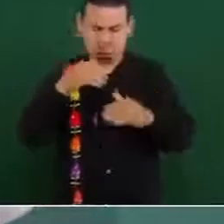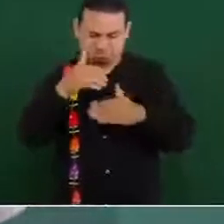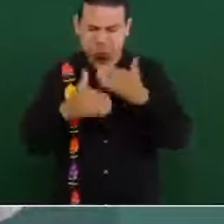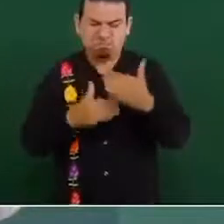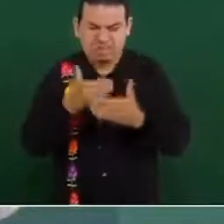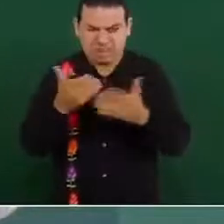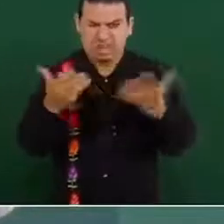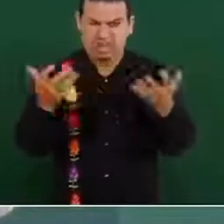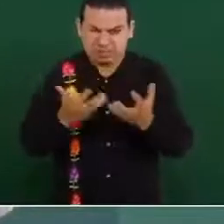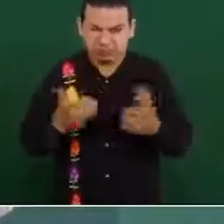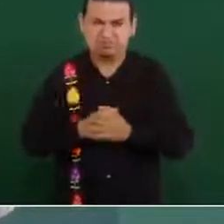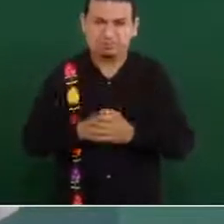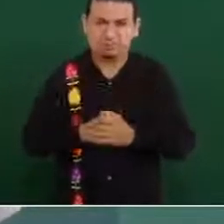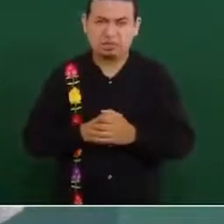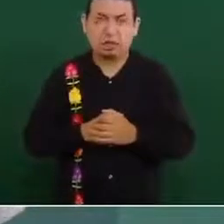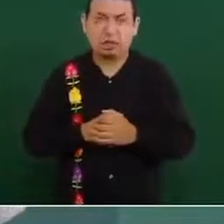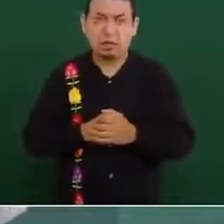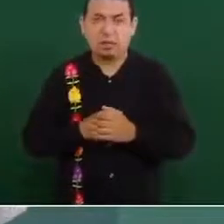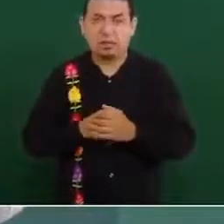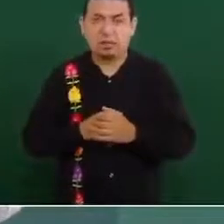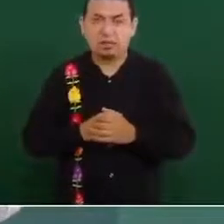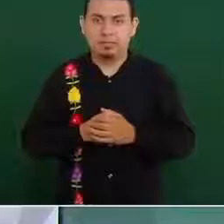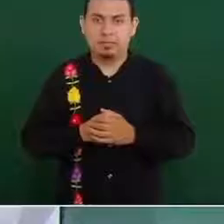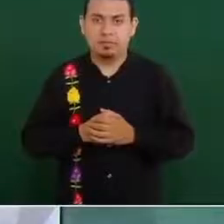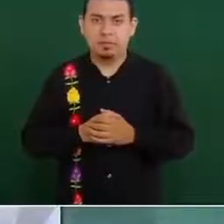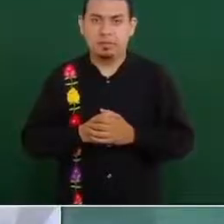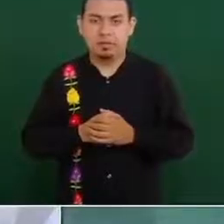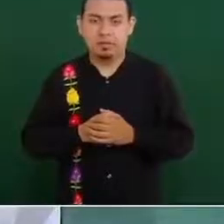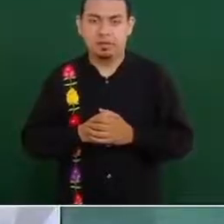se va a rectificar, no,